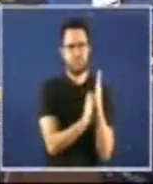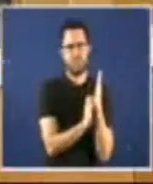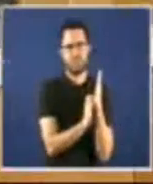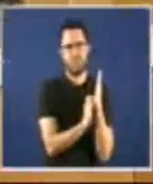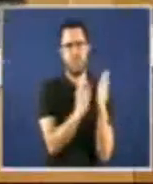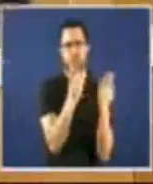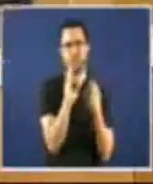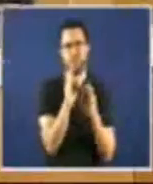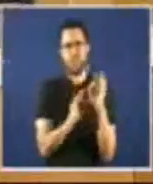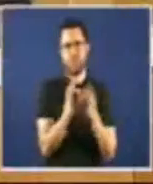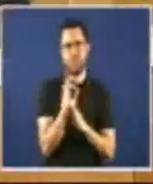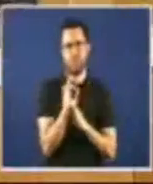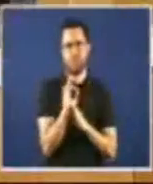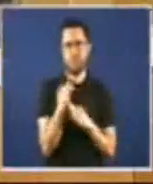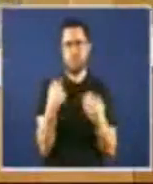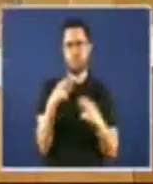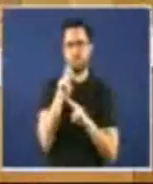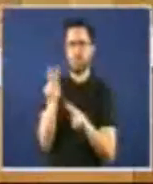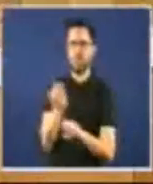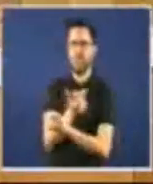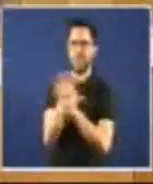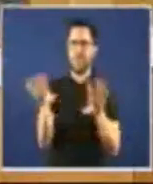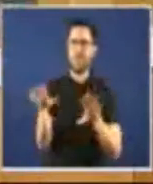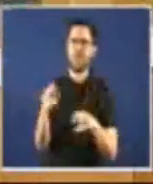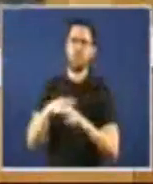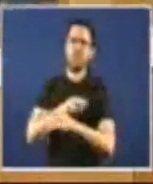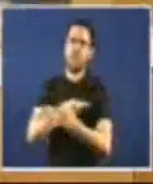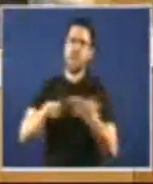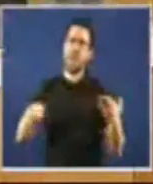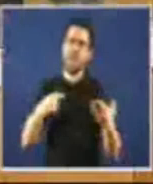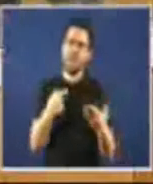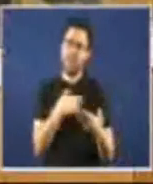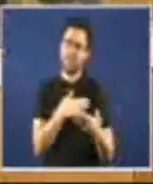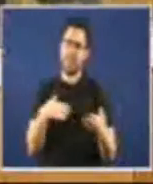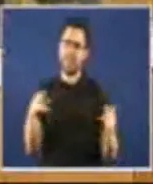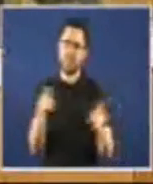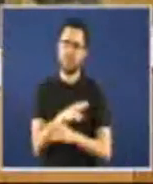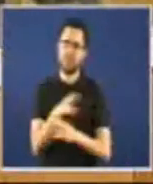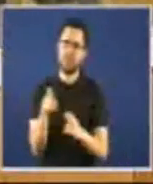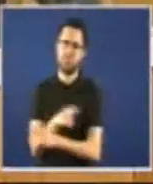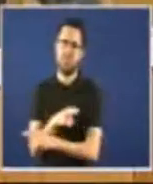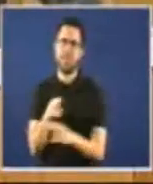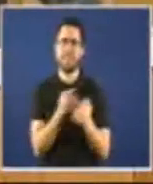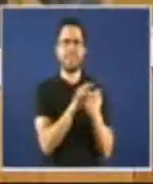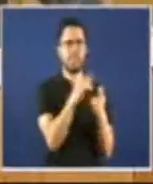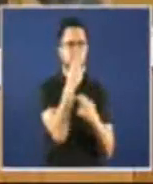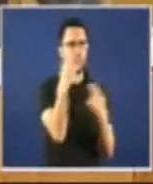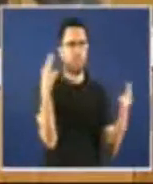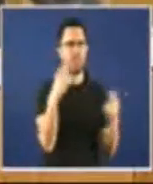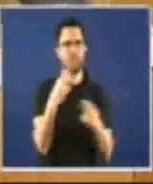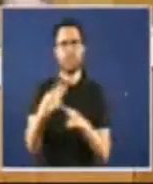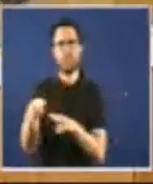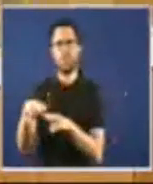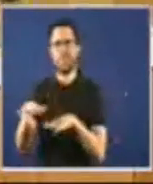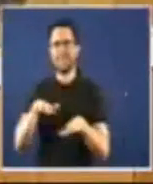Resulta evidente que esta xunta tenta desmontar o servicio público as políticas activas referentes ao emprego. As cifras